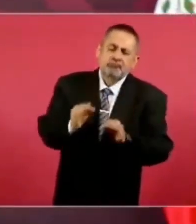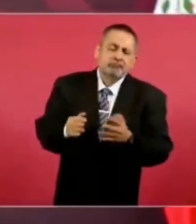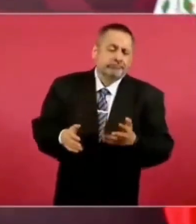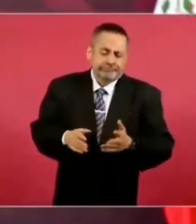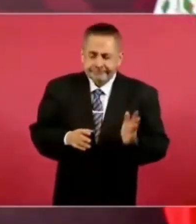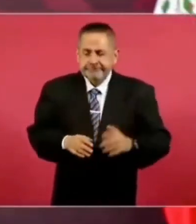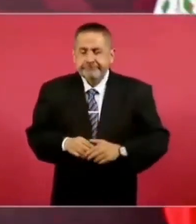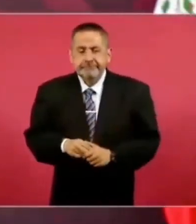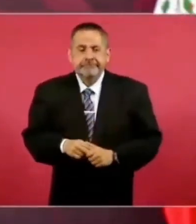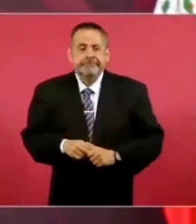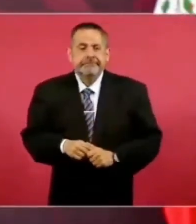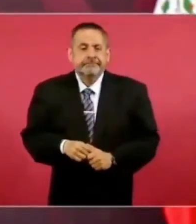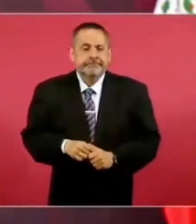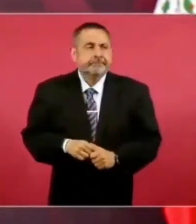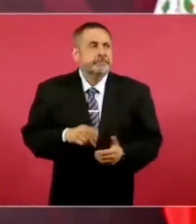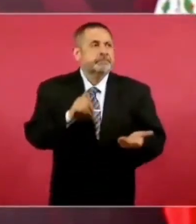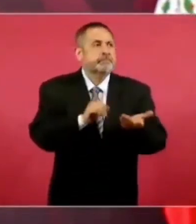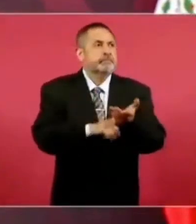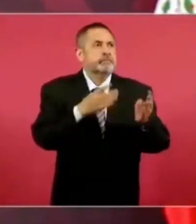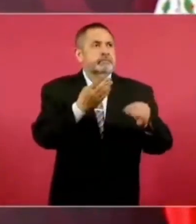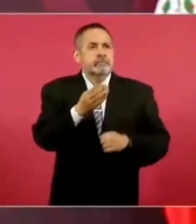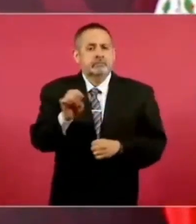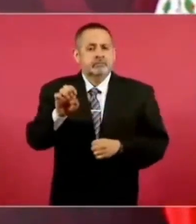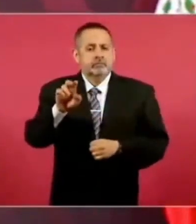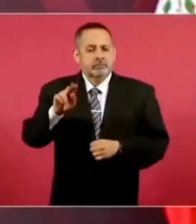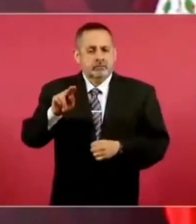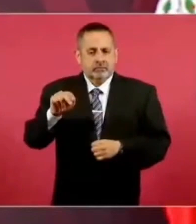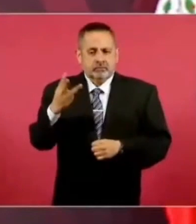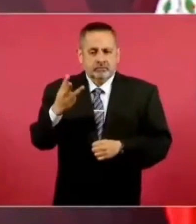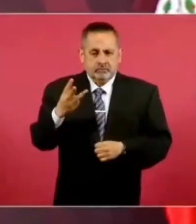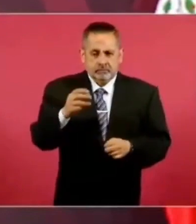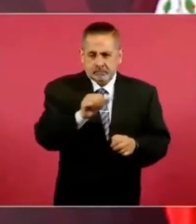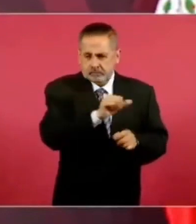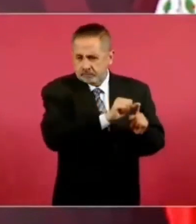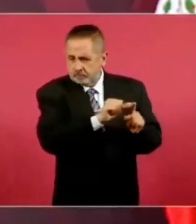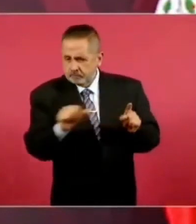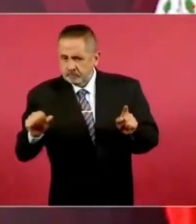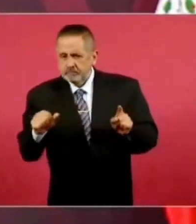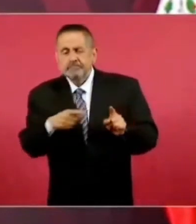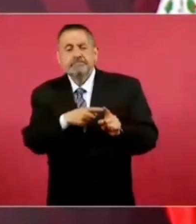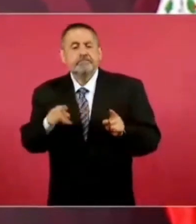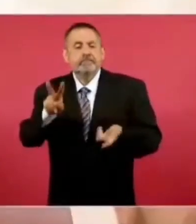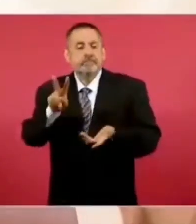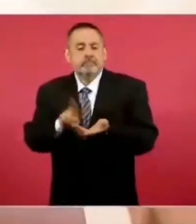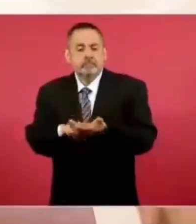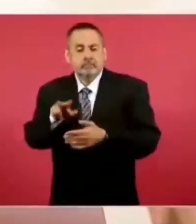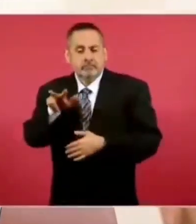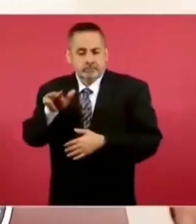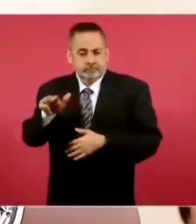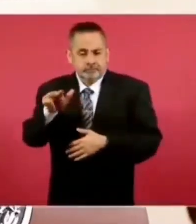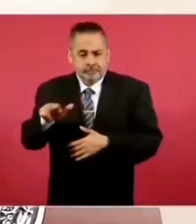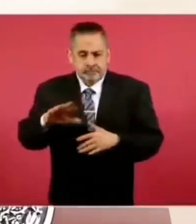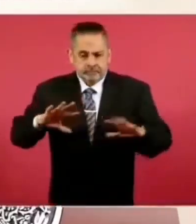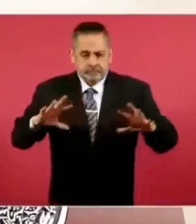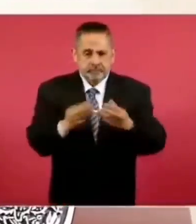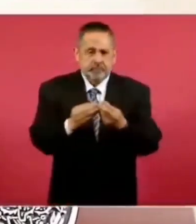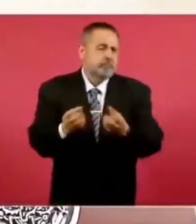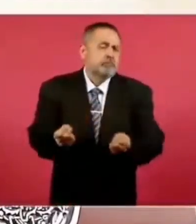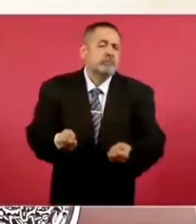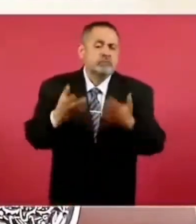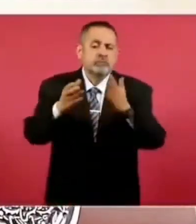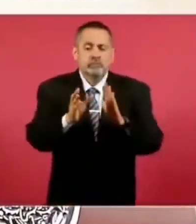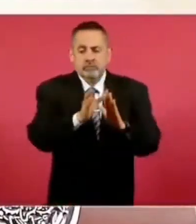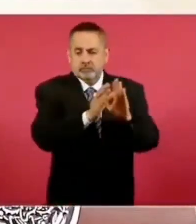Desde 1983 hasta 2018, ¿cuántas reformas